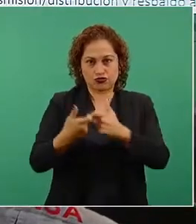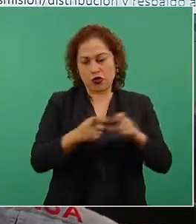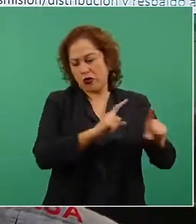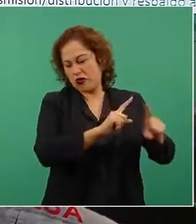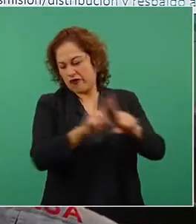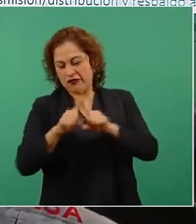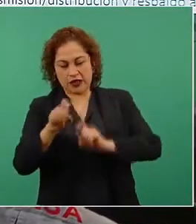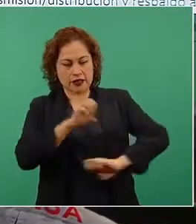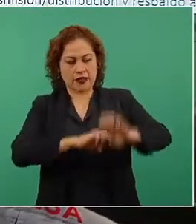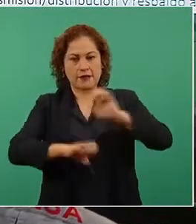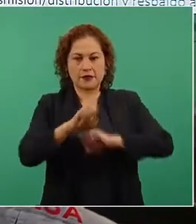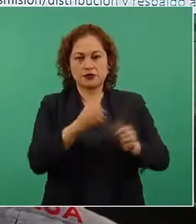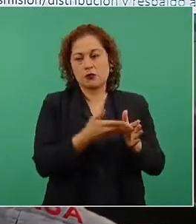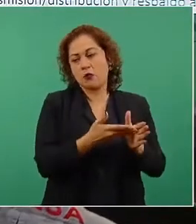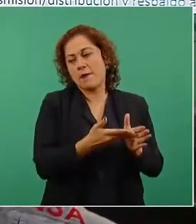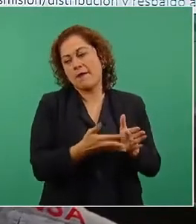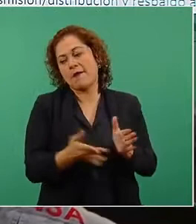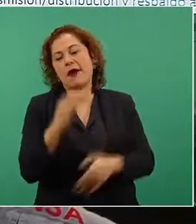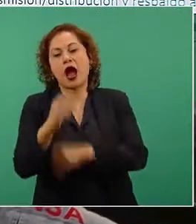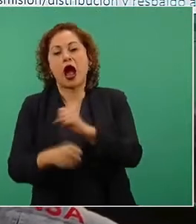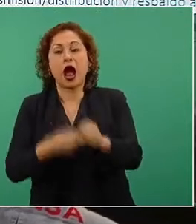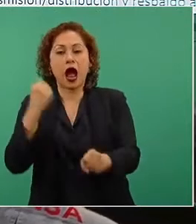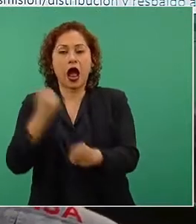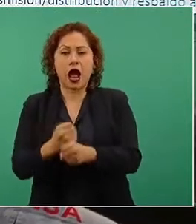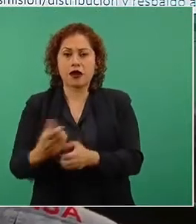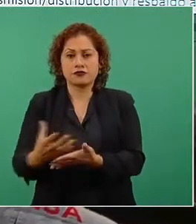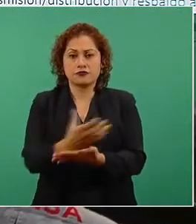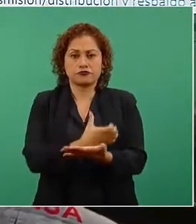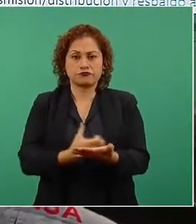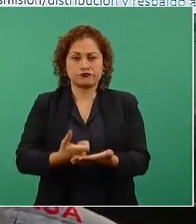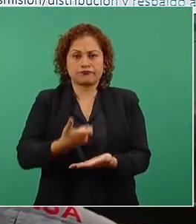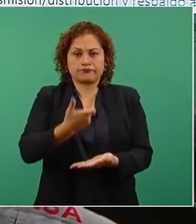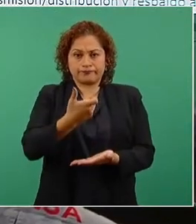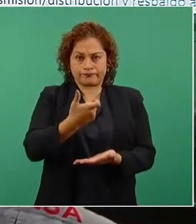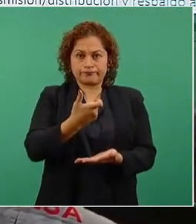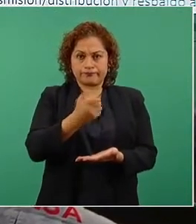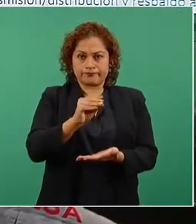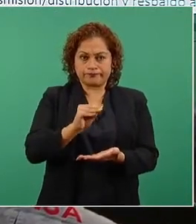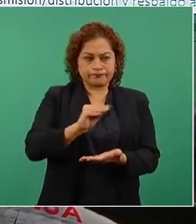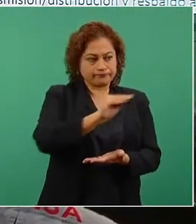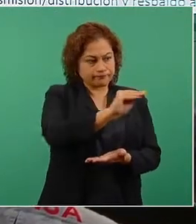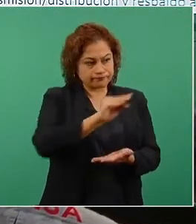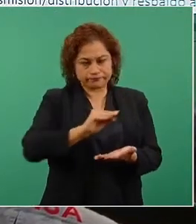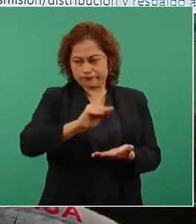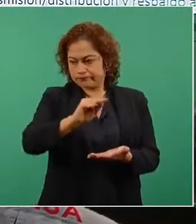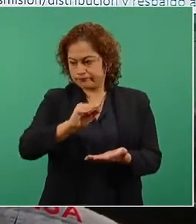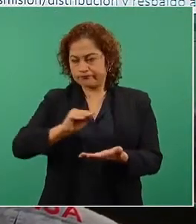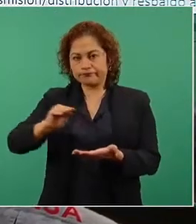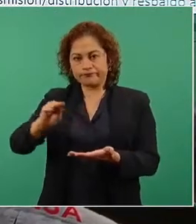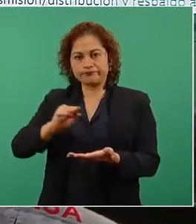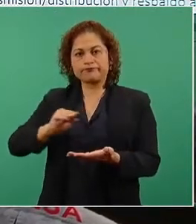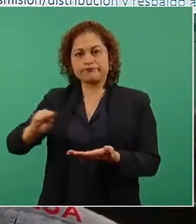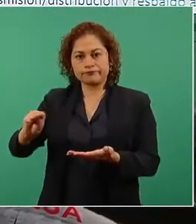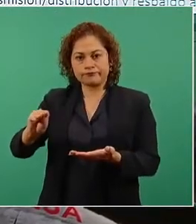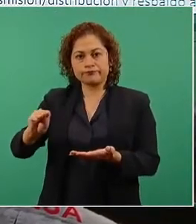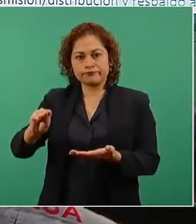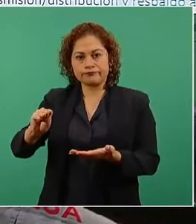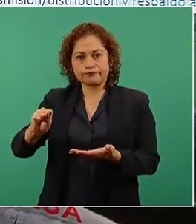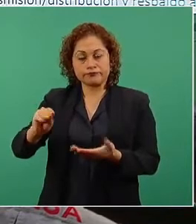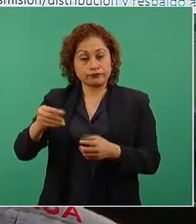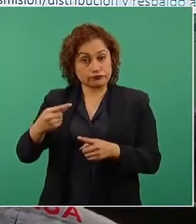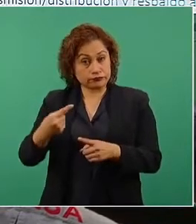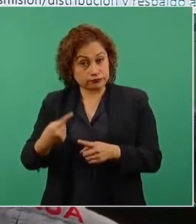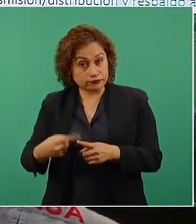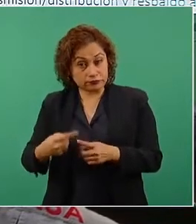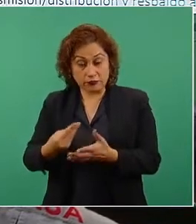dividendos. Y esos dividendos pagan impuestos sobre la renta. Pero entonces, les dan dividendos a los socios,